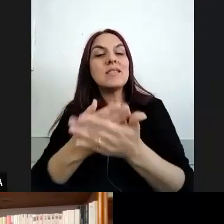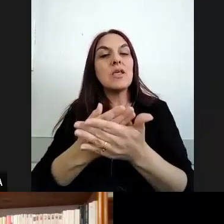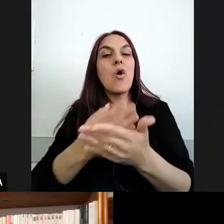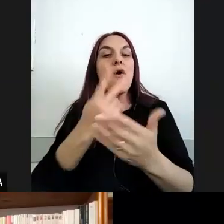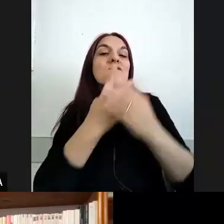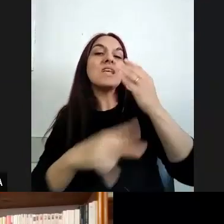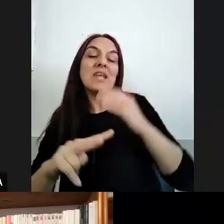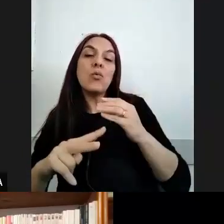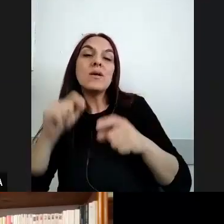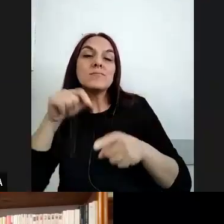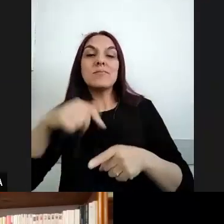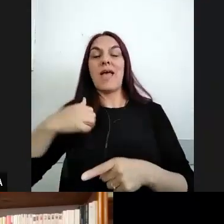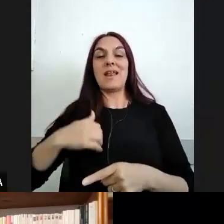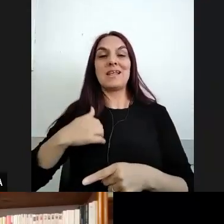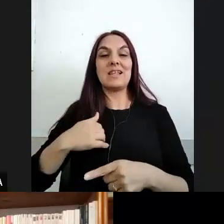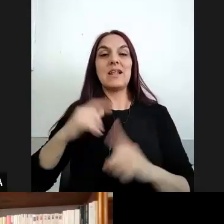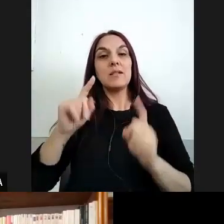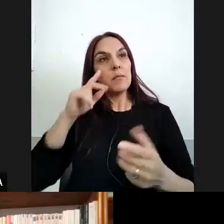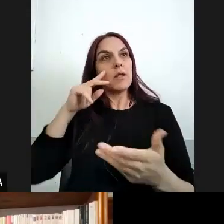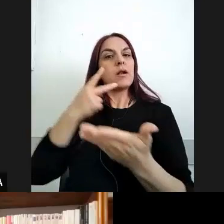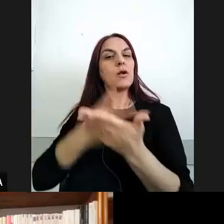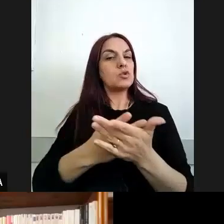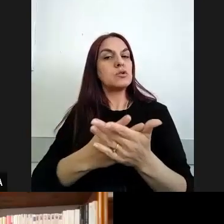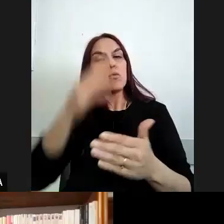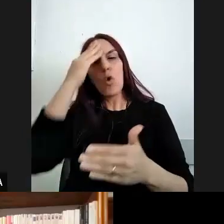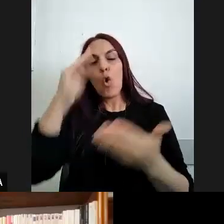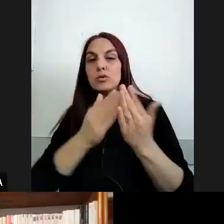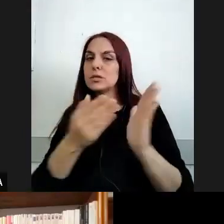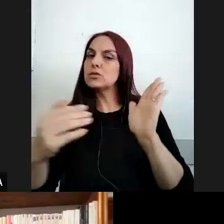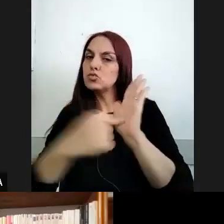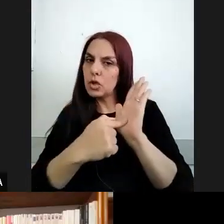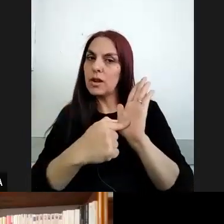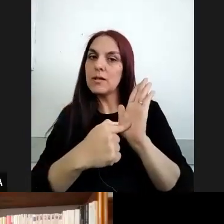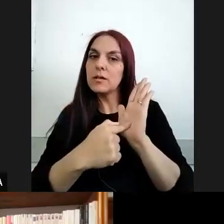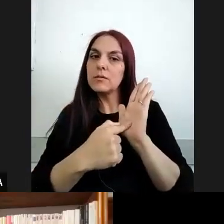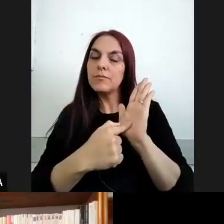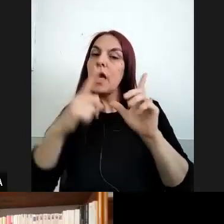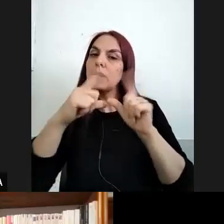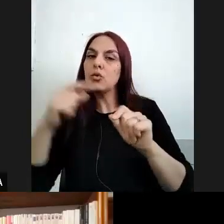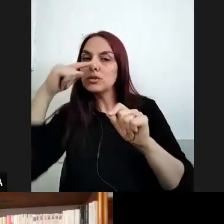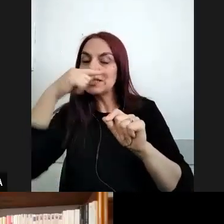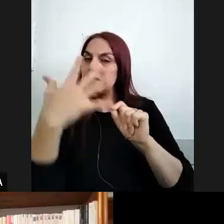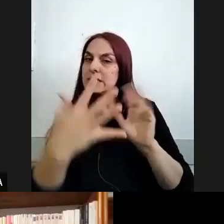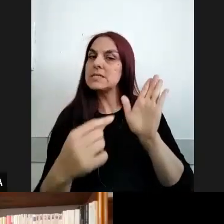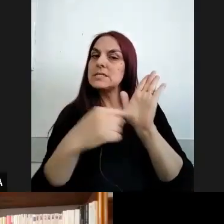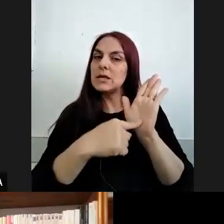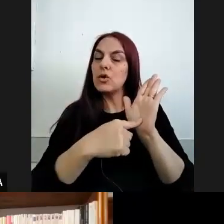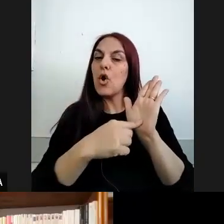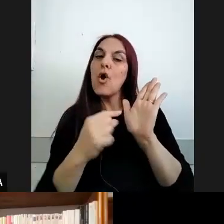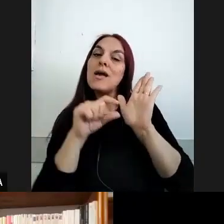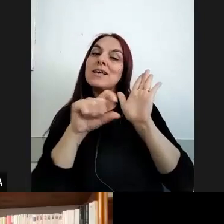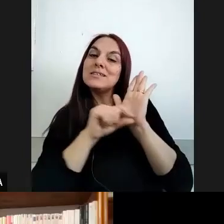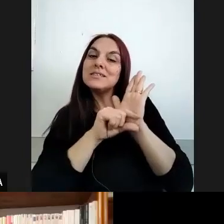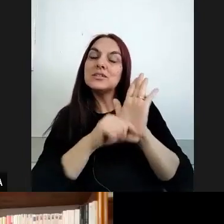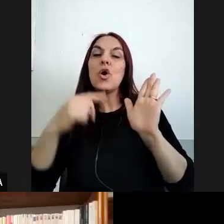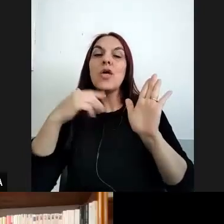país que además es un reconocimiento constitucional digamos anclado en el artículo setenta y cinco inciso diecisiete de nuestra